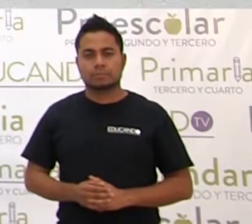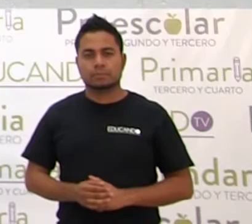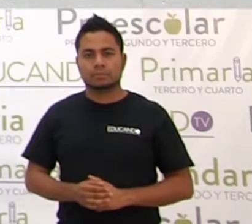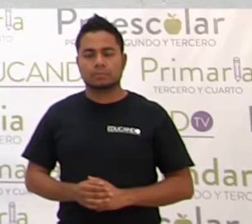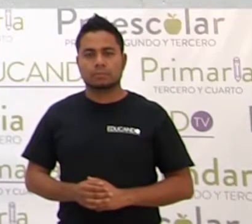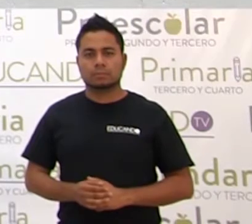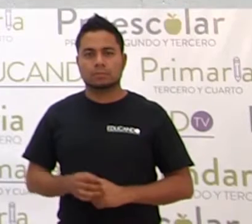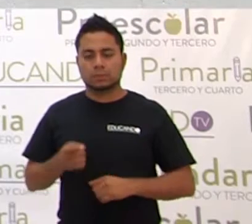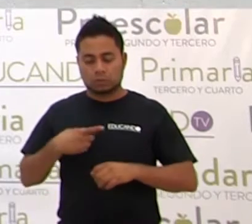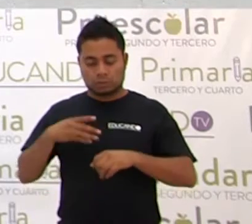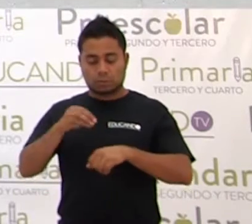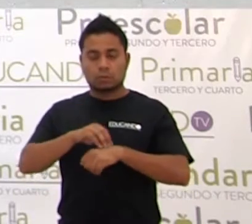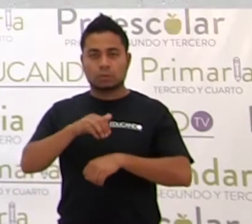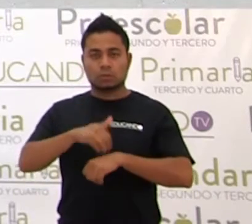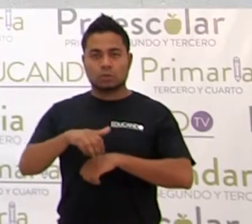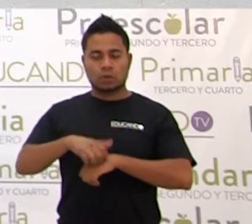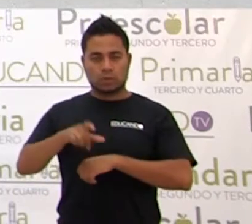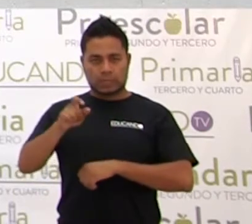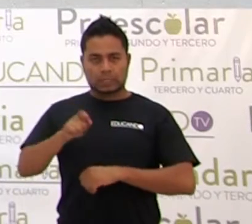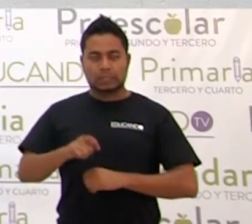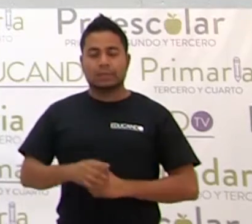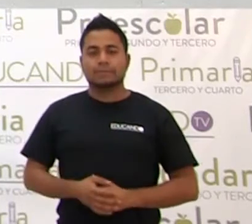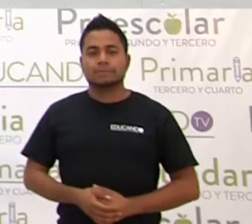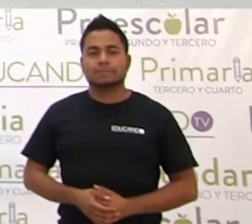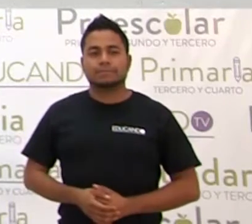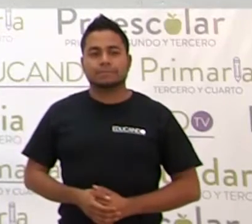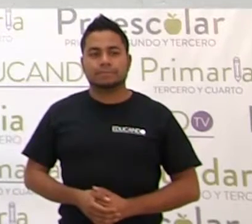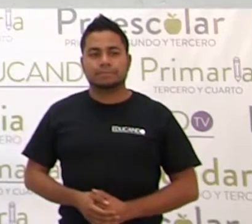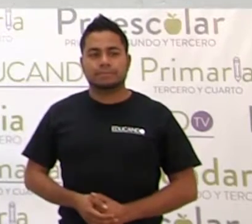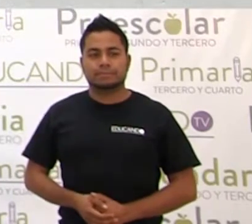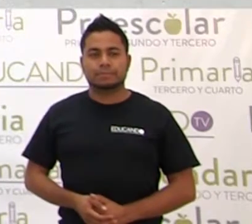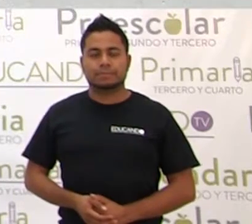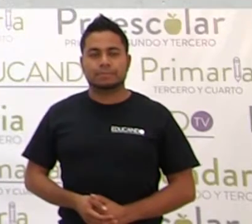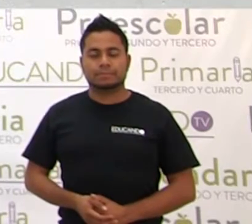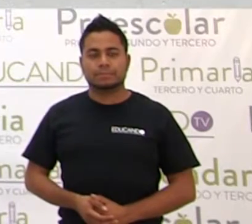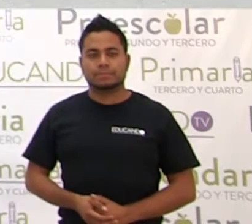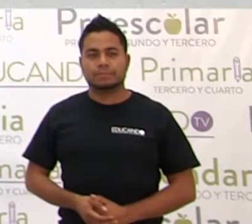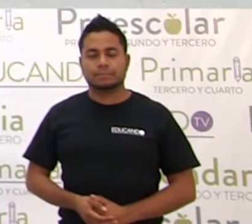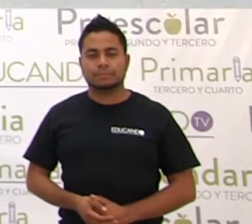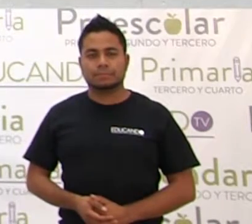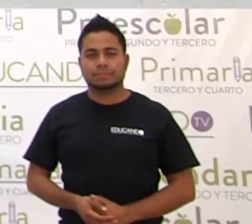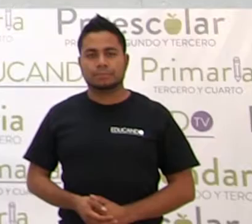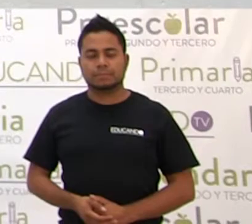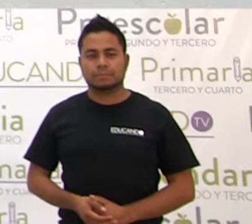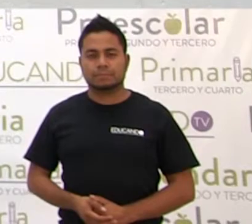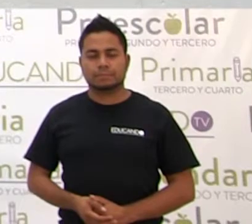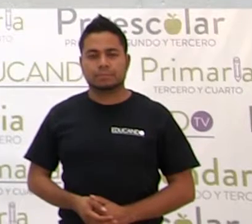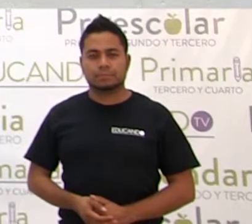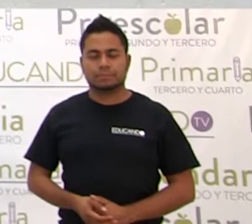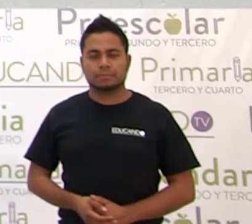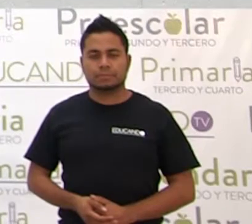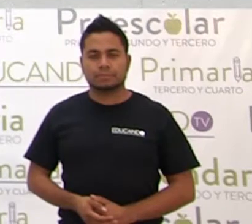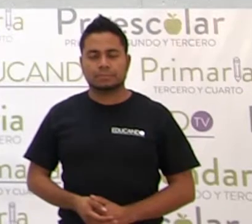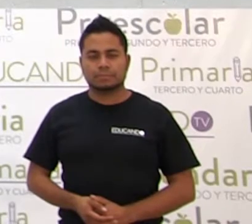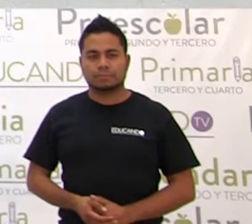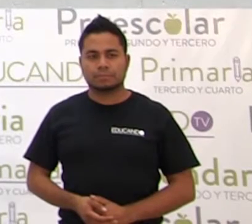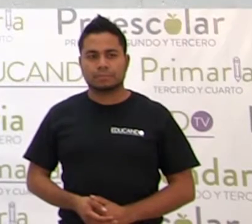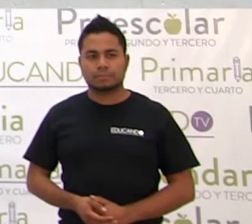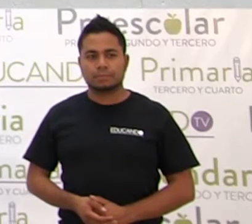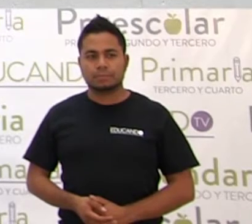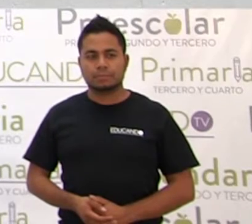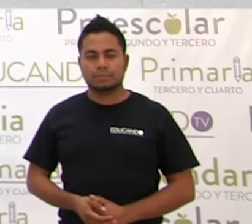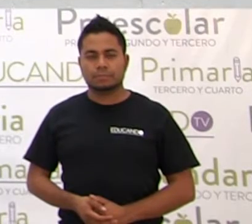Ponemos el número 20, el 20, el 2, el 0, ¿sí?